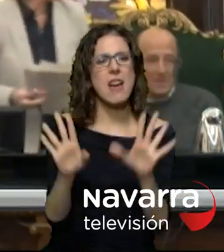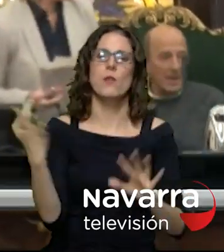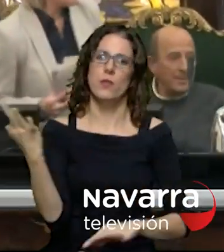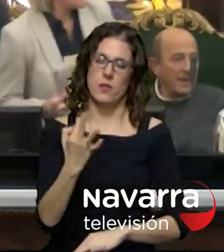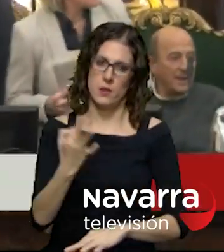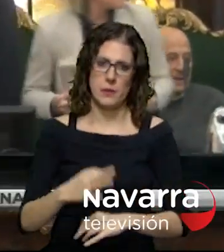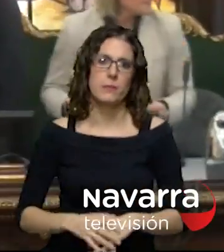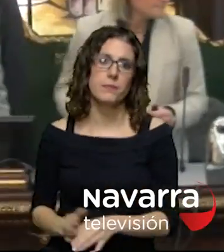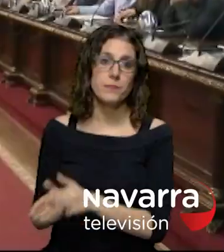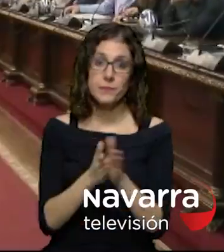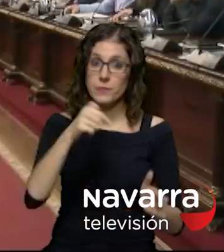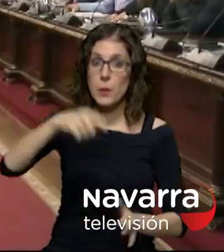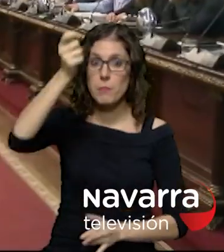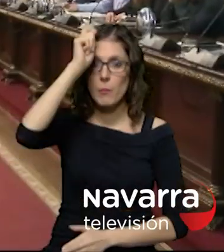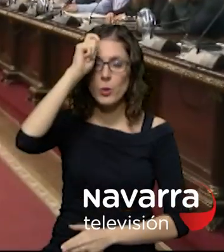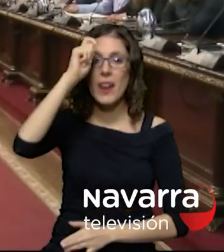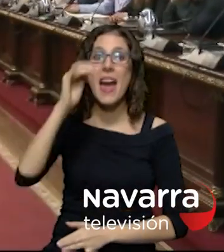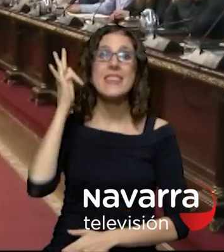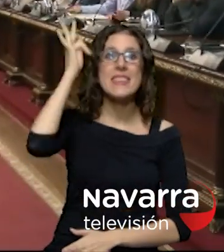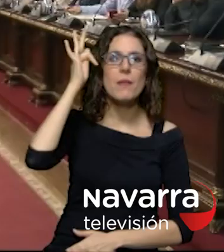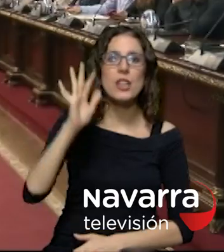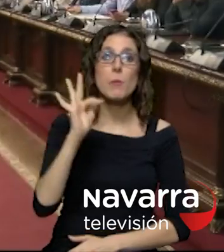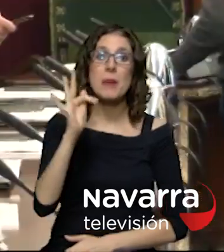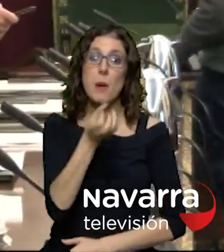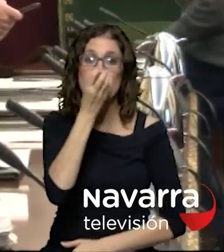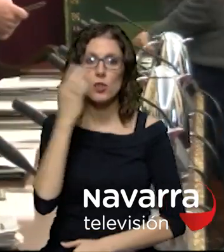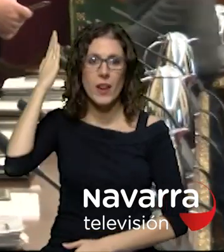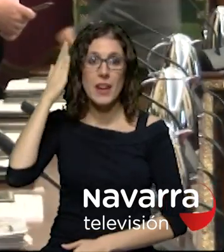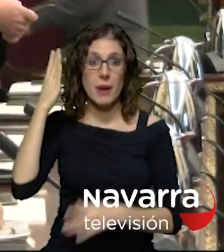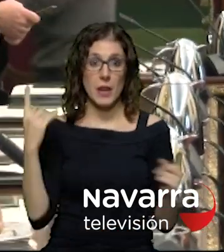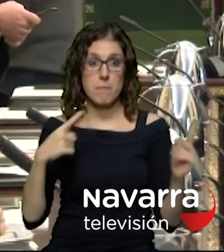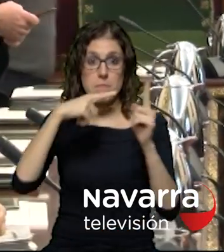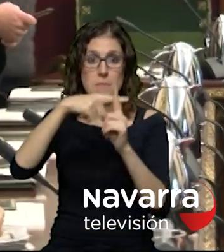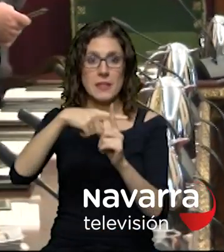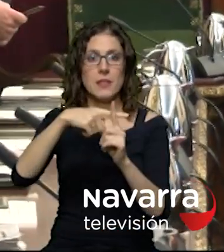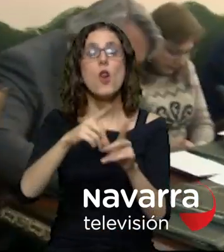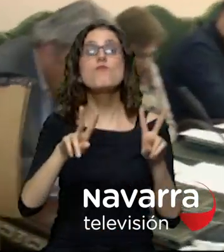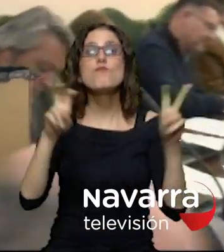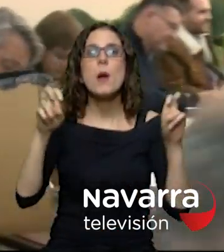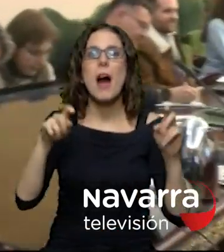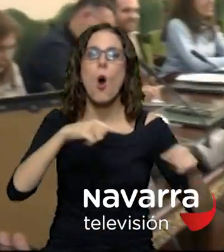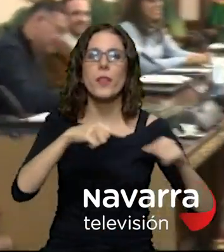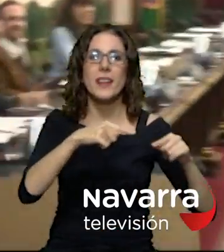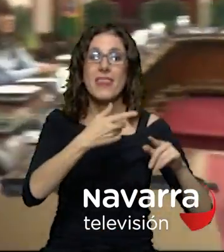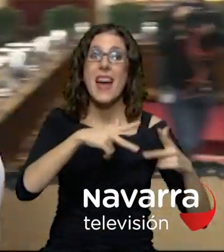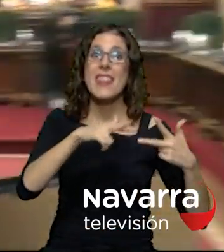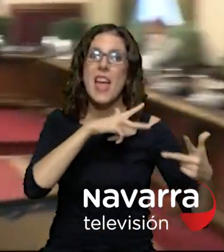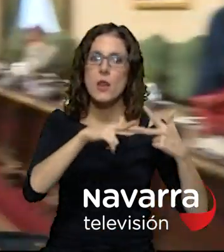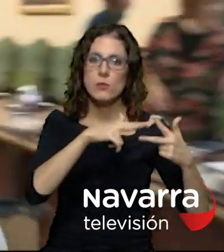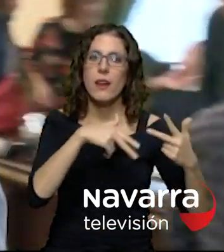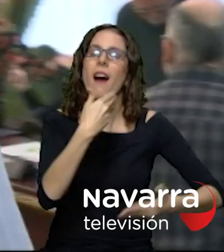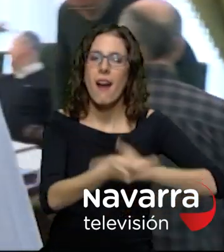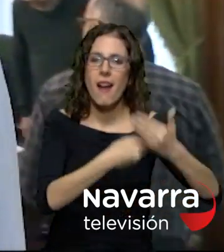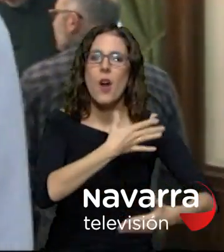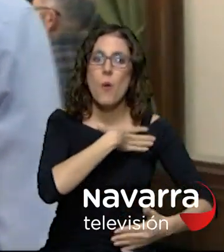en pamplona los votos de navarra suma y del psn permitirán sacar adelante la nueva ordenanza de la euskera anulando la aprobada por el